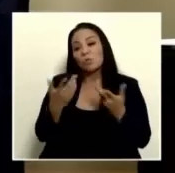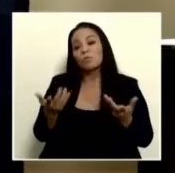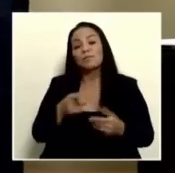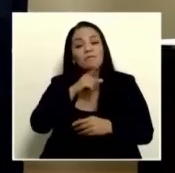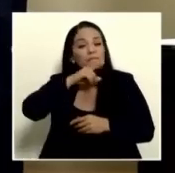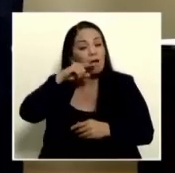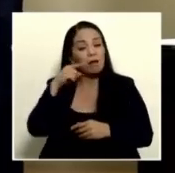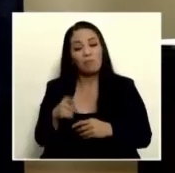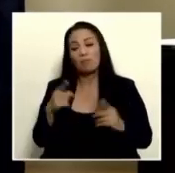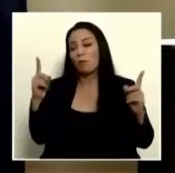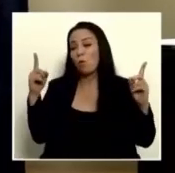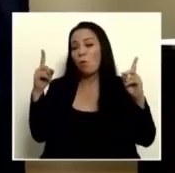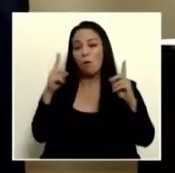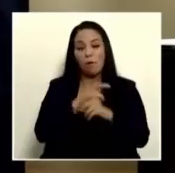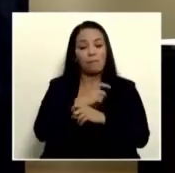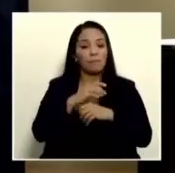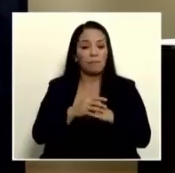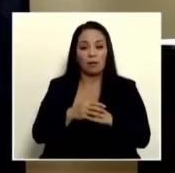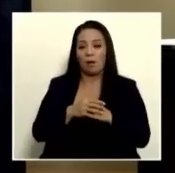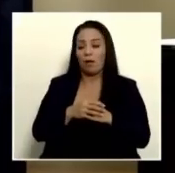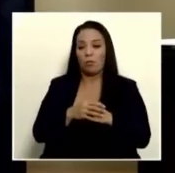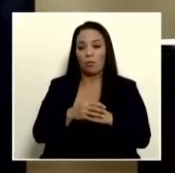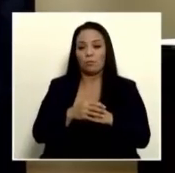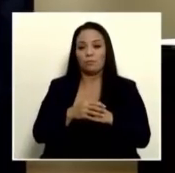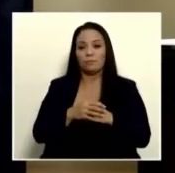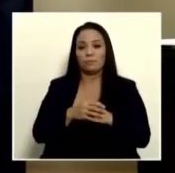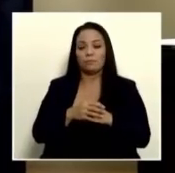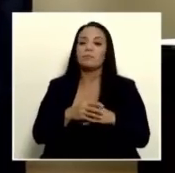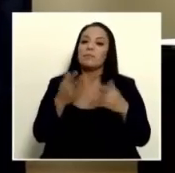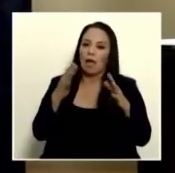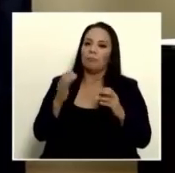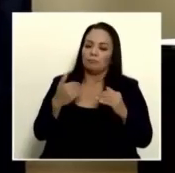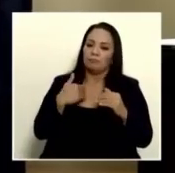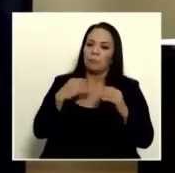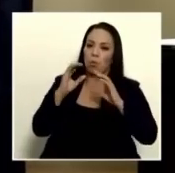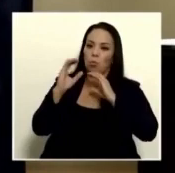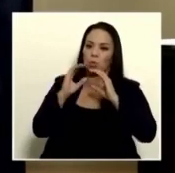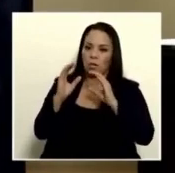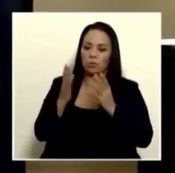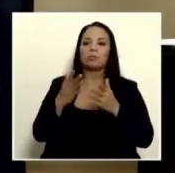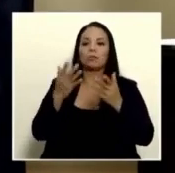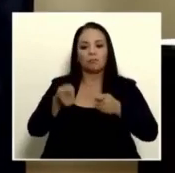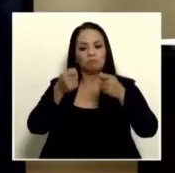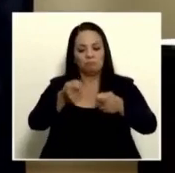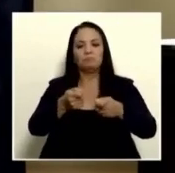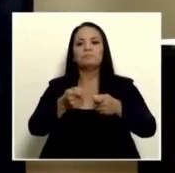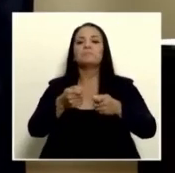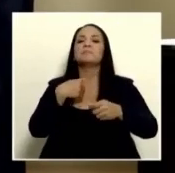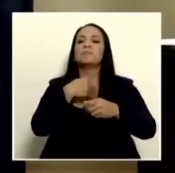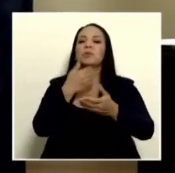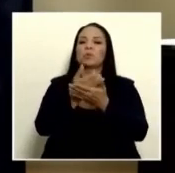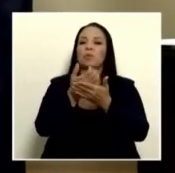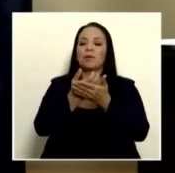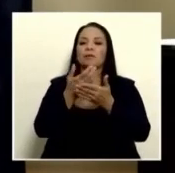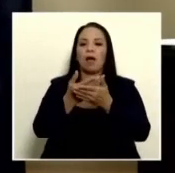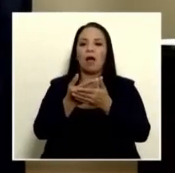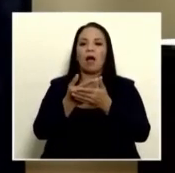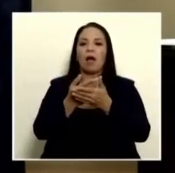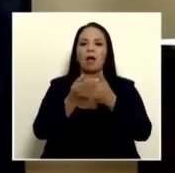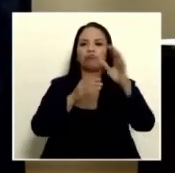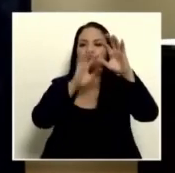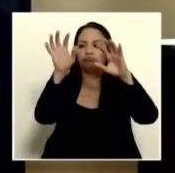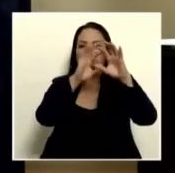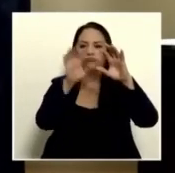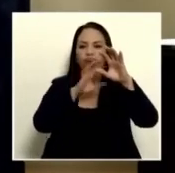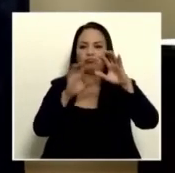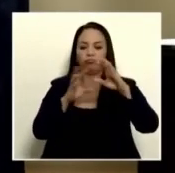sido realmente complicado ya existe una comunicación se presentó de hecho ante el ministerio de economía un flujo grama en medio de la pandemia